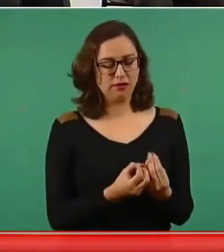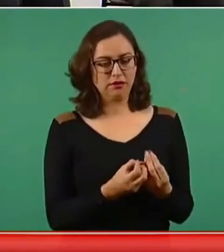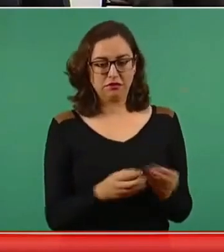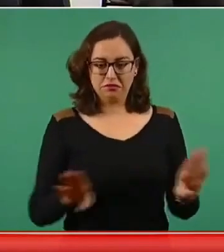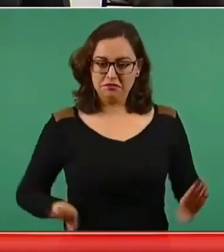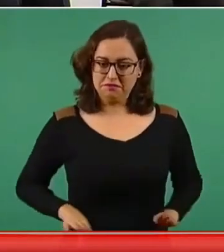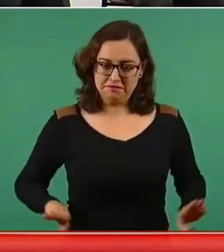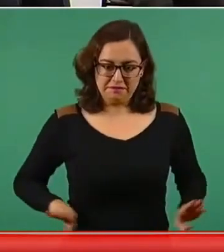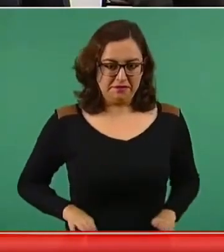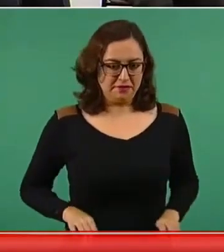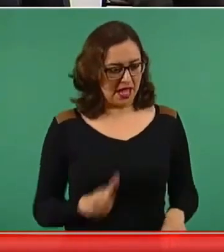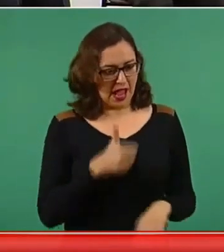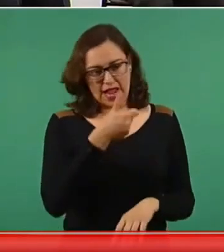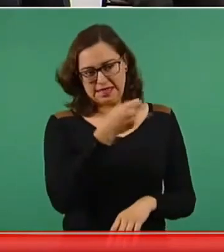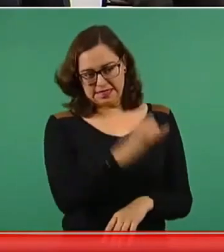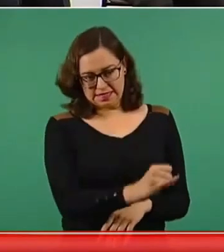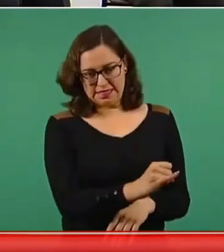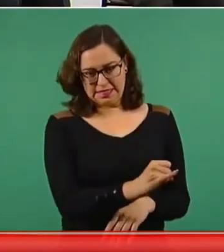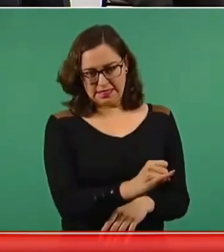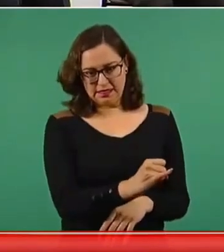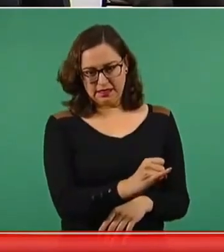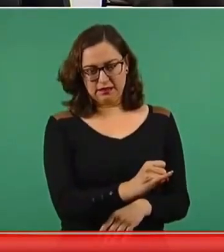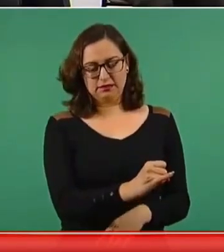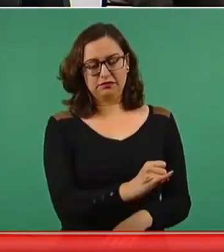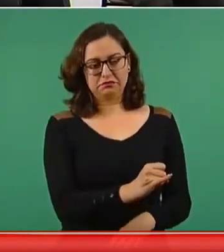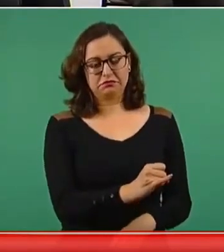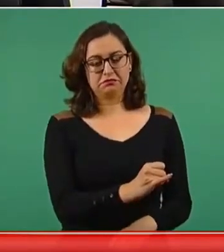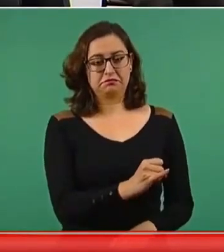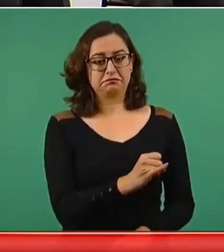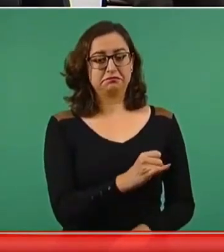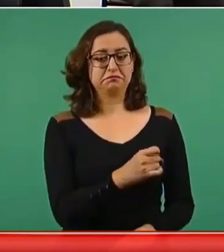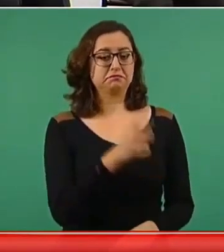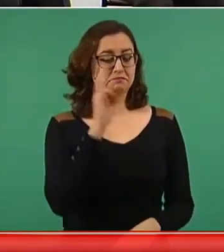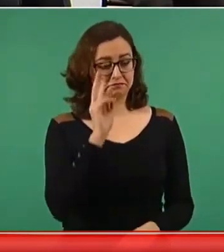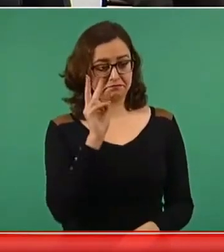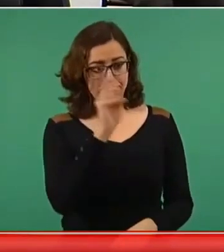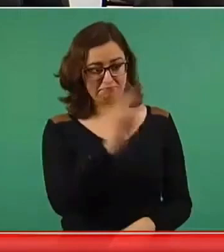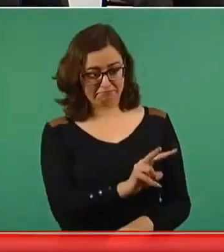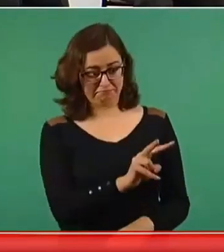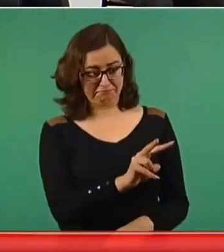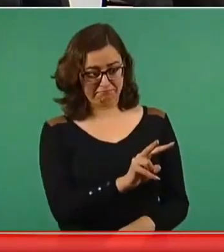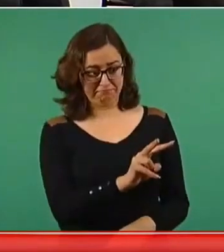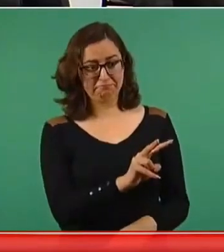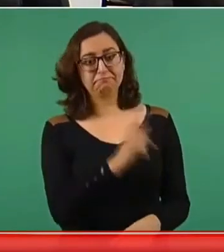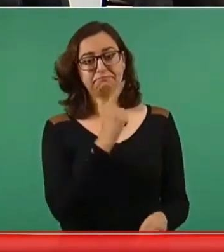se ha generado de manera natural